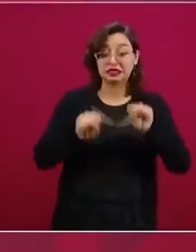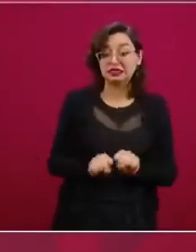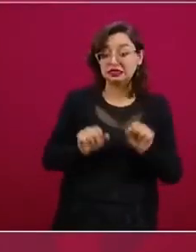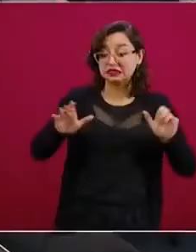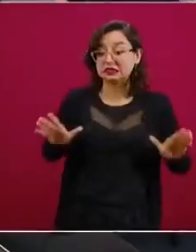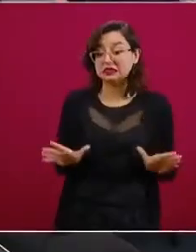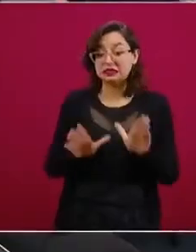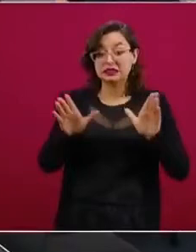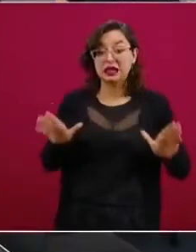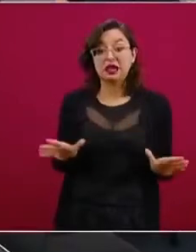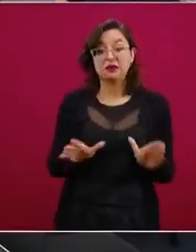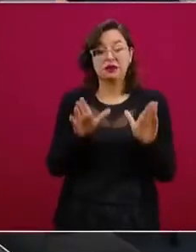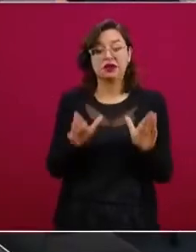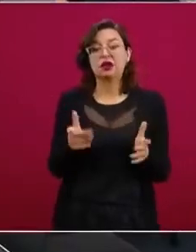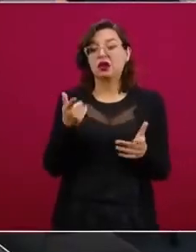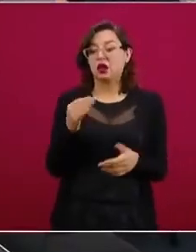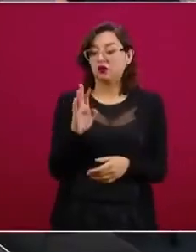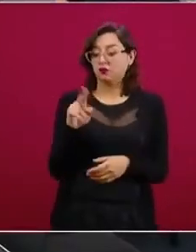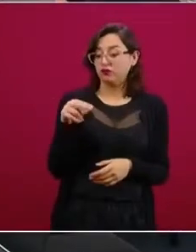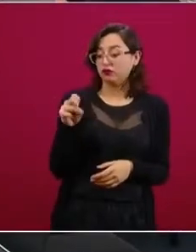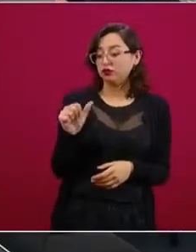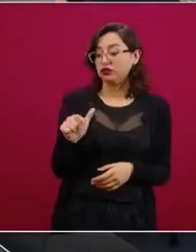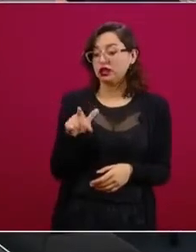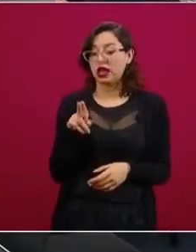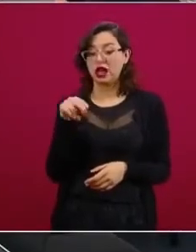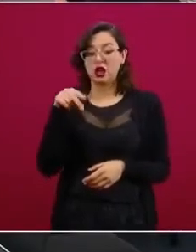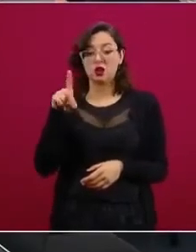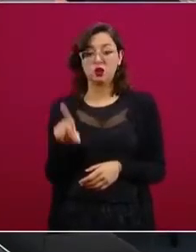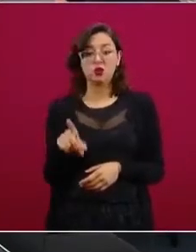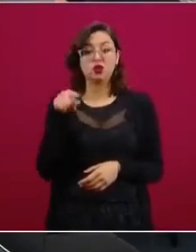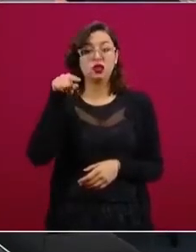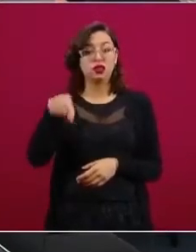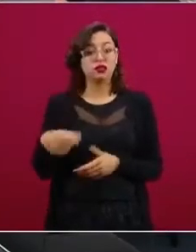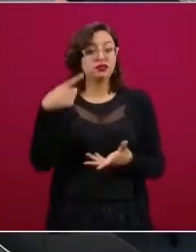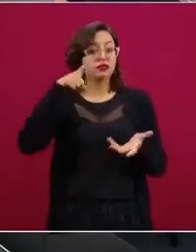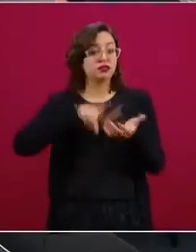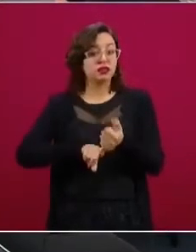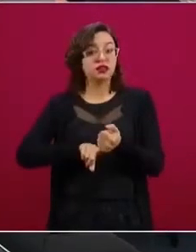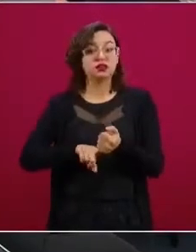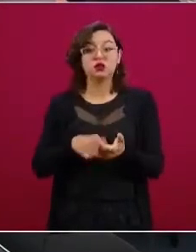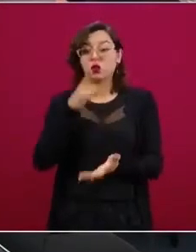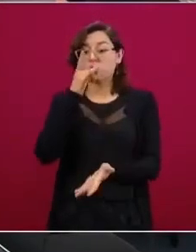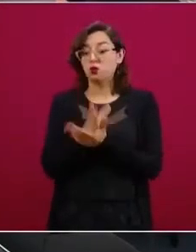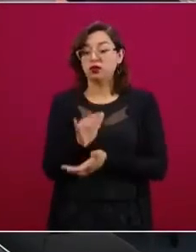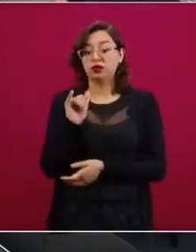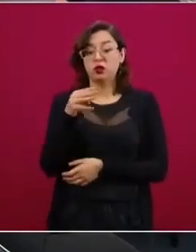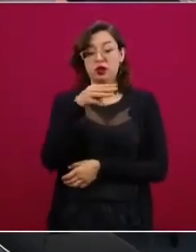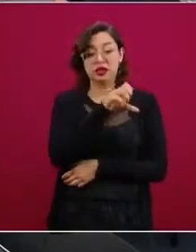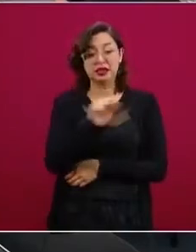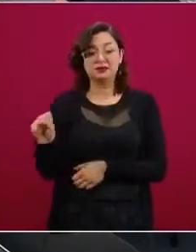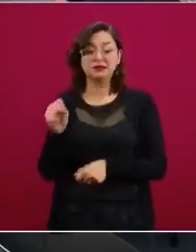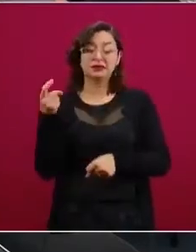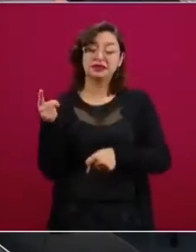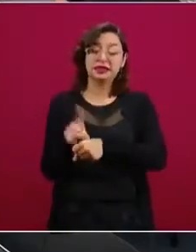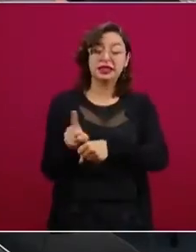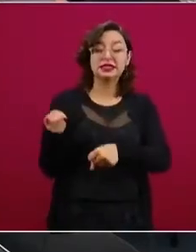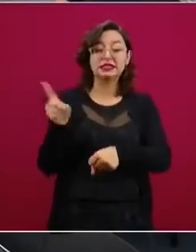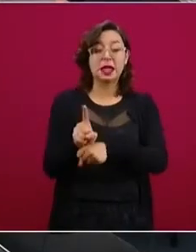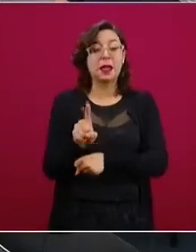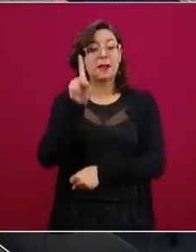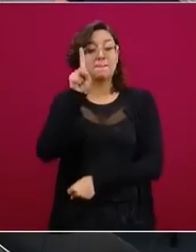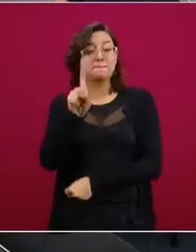plataforma como esta, es FunSalud, en donde vamos a derivar sólo en el Seguro Social todos los días mil